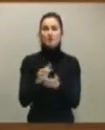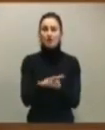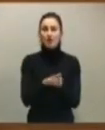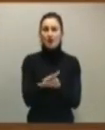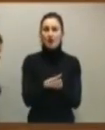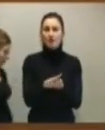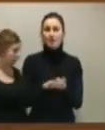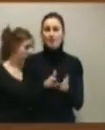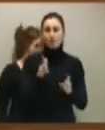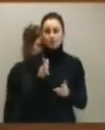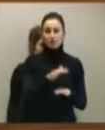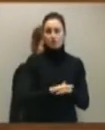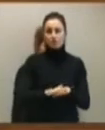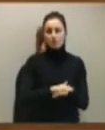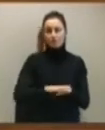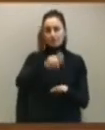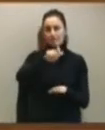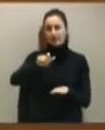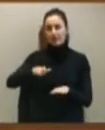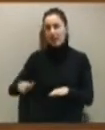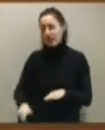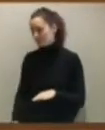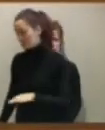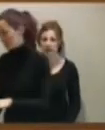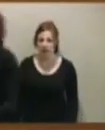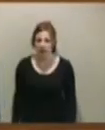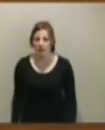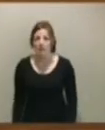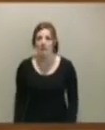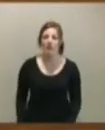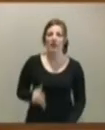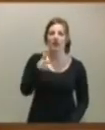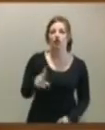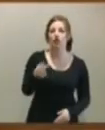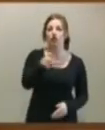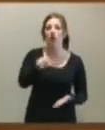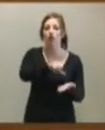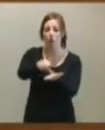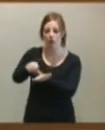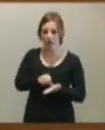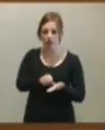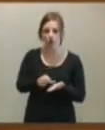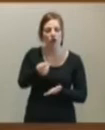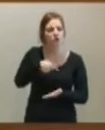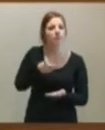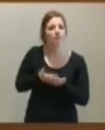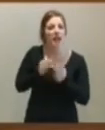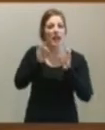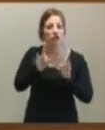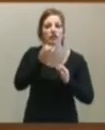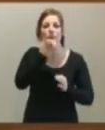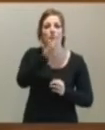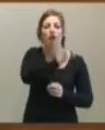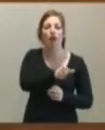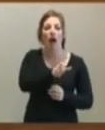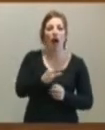defensa de los derechos fundamentales, de los derechos de los ciudadanos. Debatamos eso. Debatamos si el defensor del pueblo es la institución